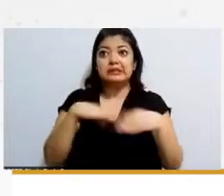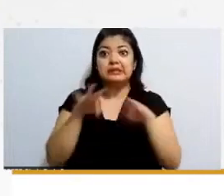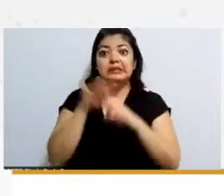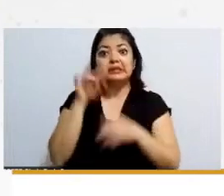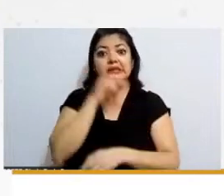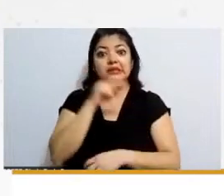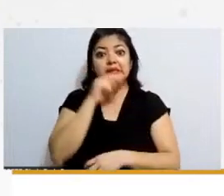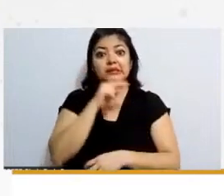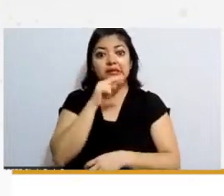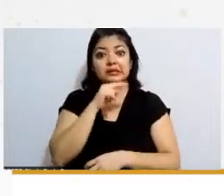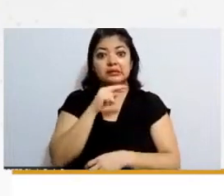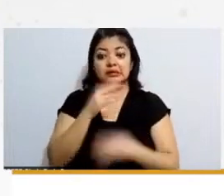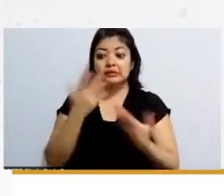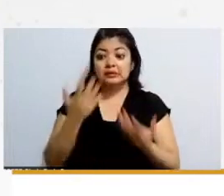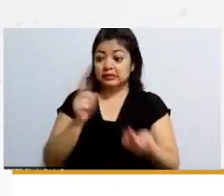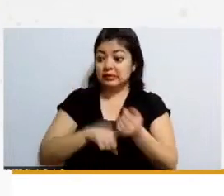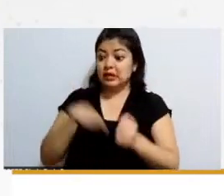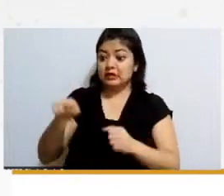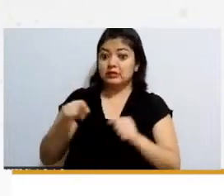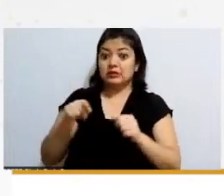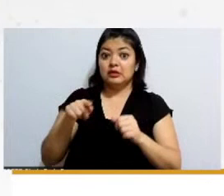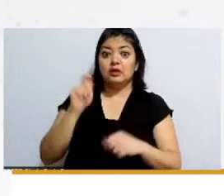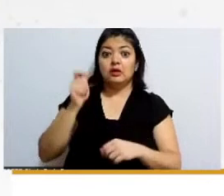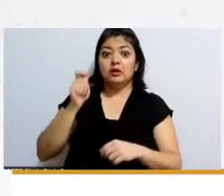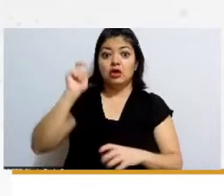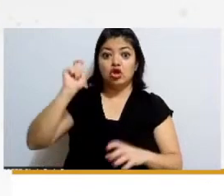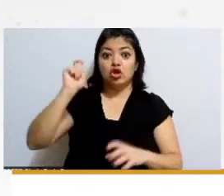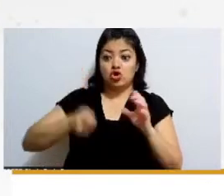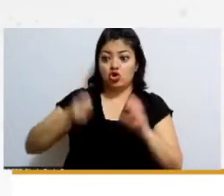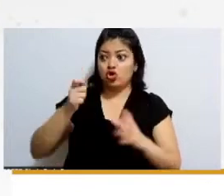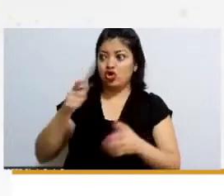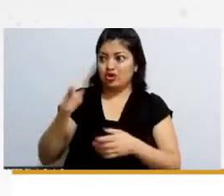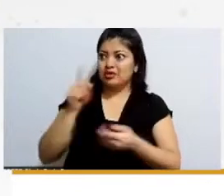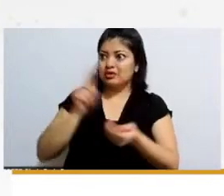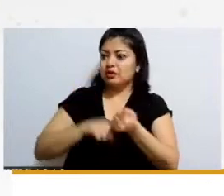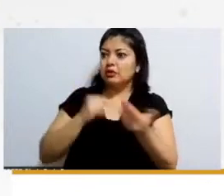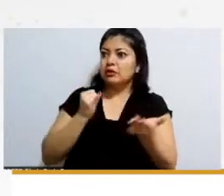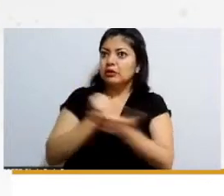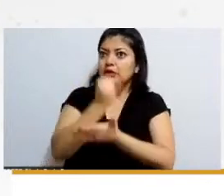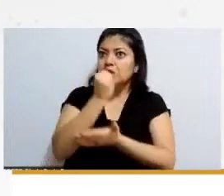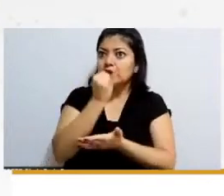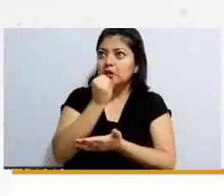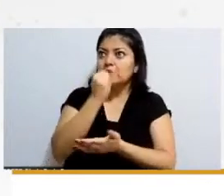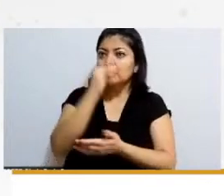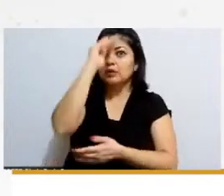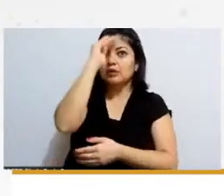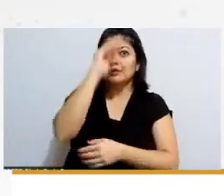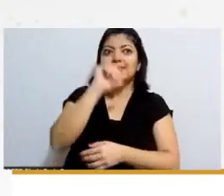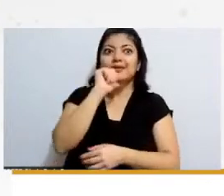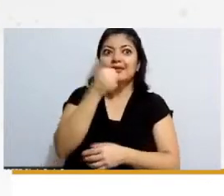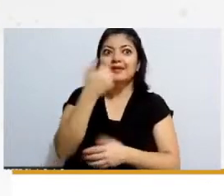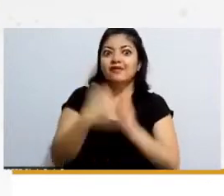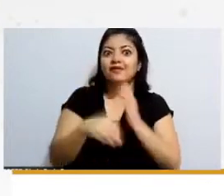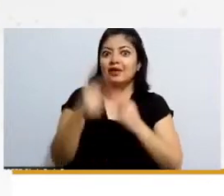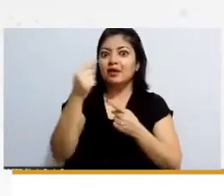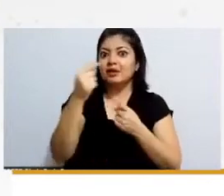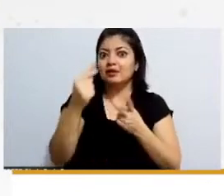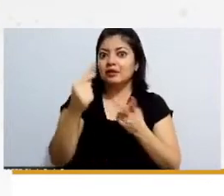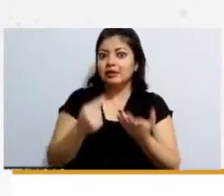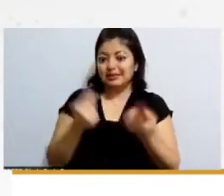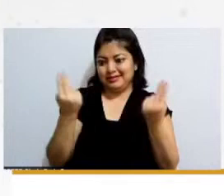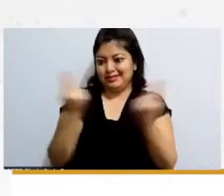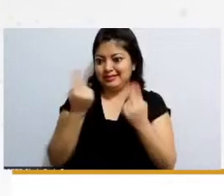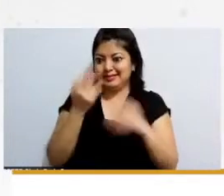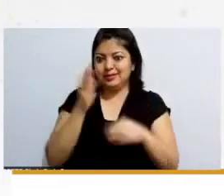decisiones mismas de la corte resaltan que hay una cuestión de déficit que es necesario atender pues no